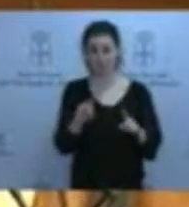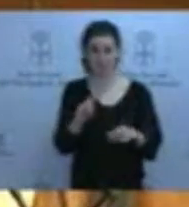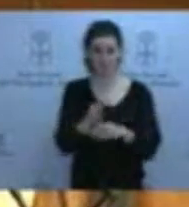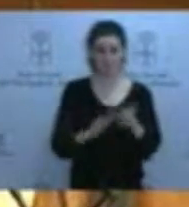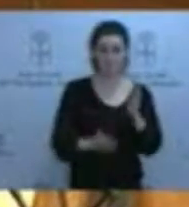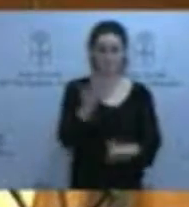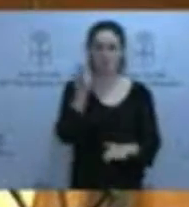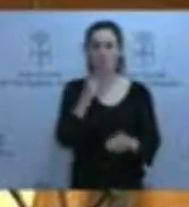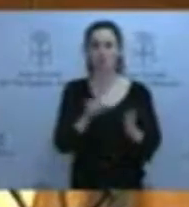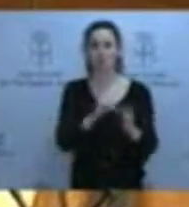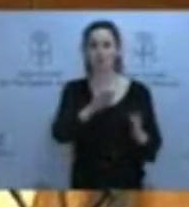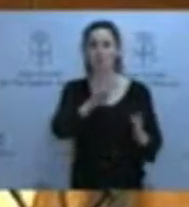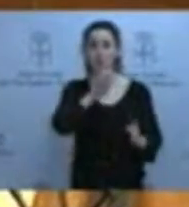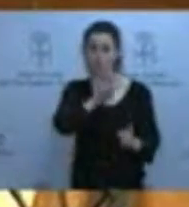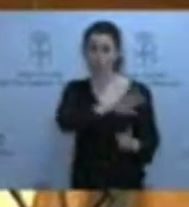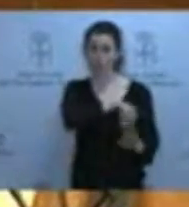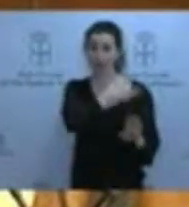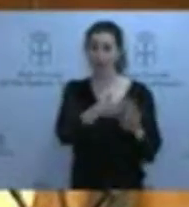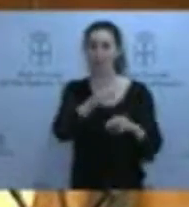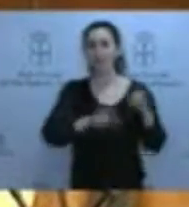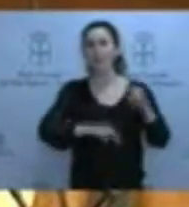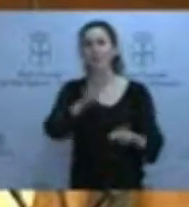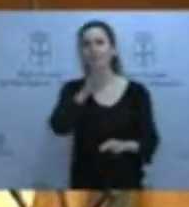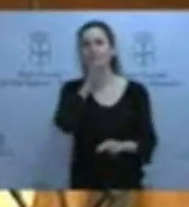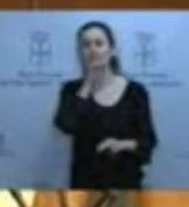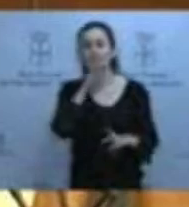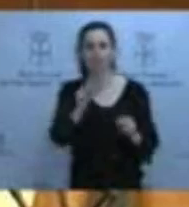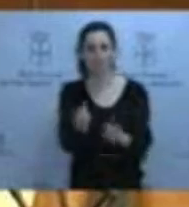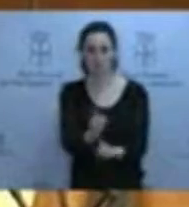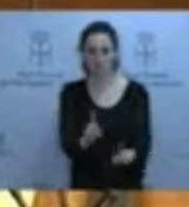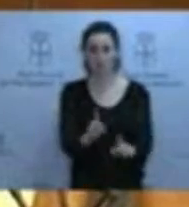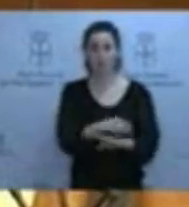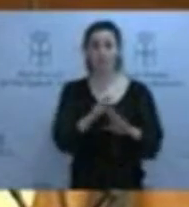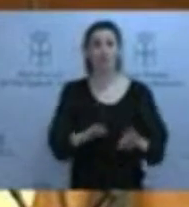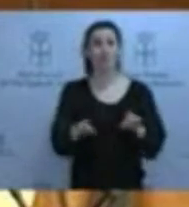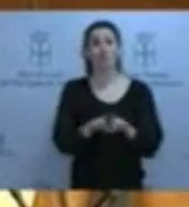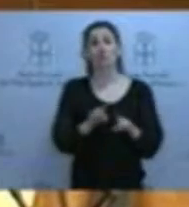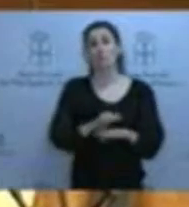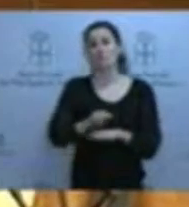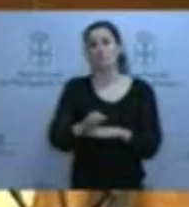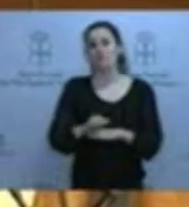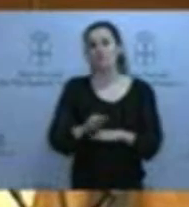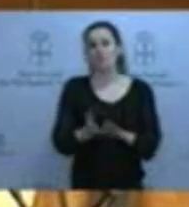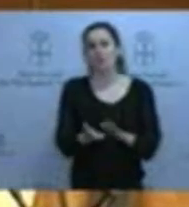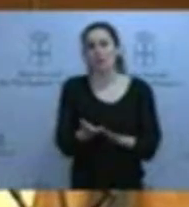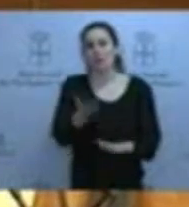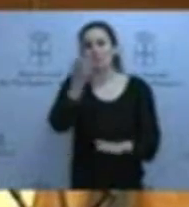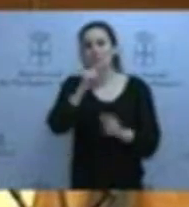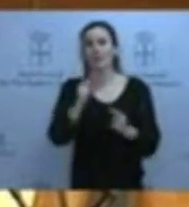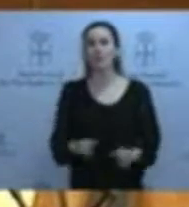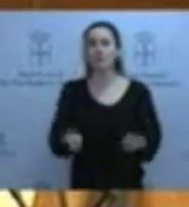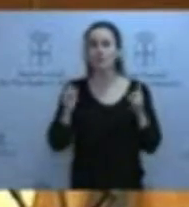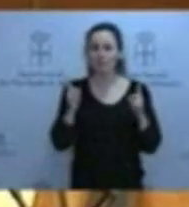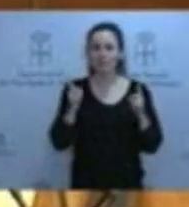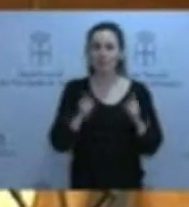2012 a esta parte con obras algunas todavía sin terminar con lo cual absorberán más presupuesto solamente en el municipio de